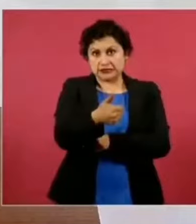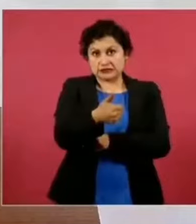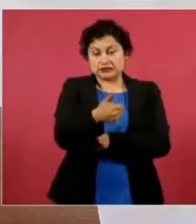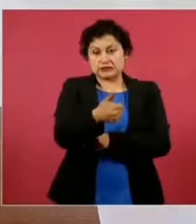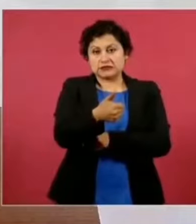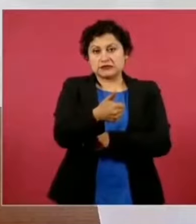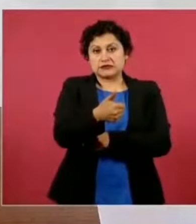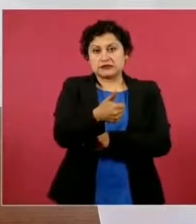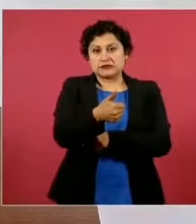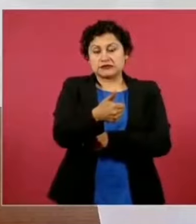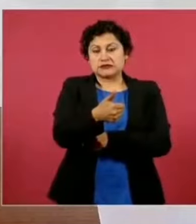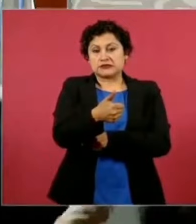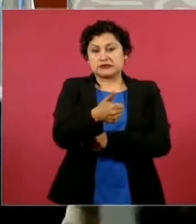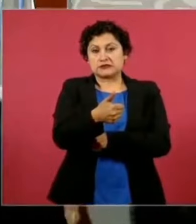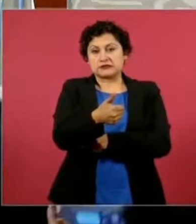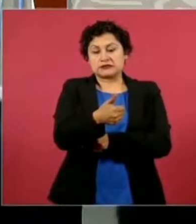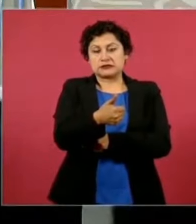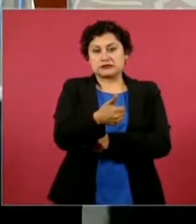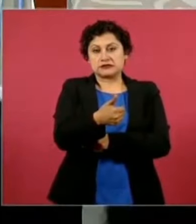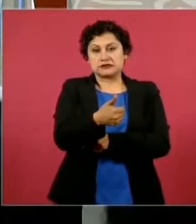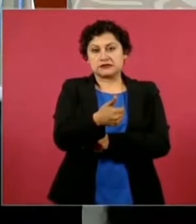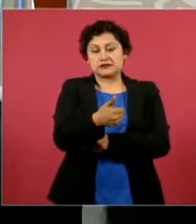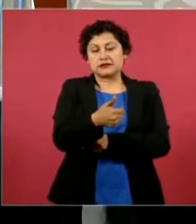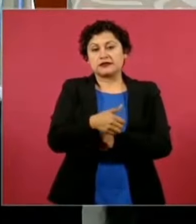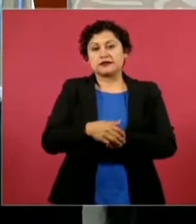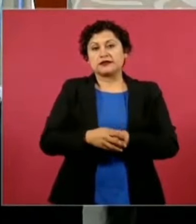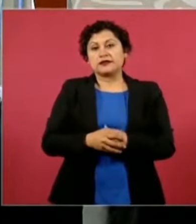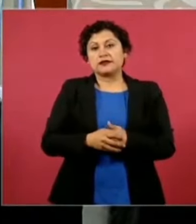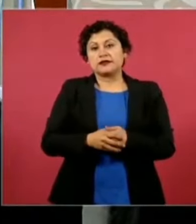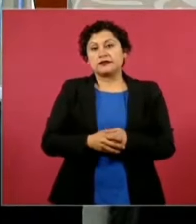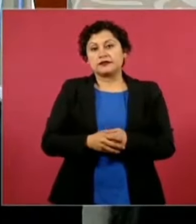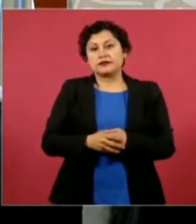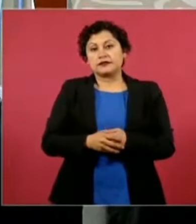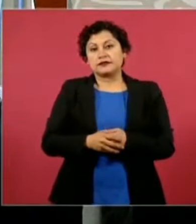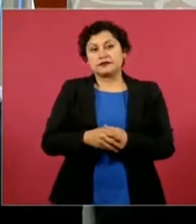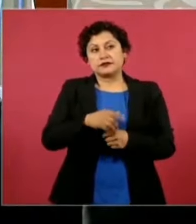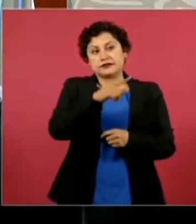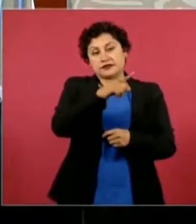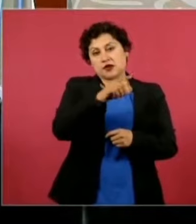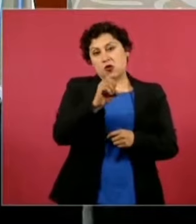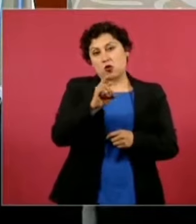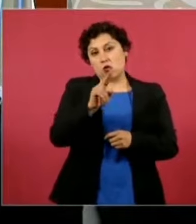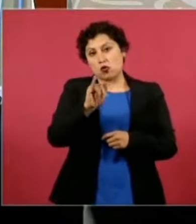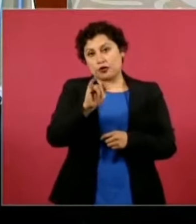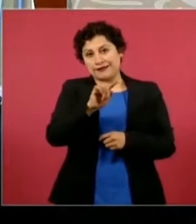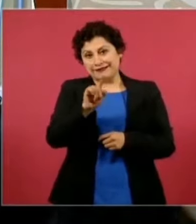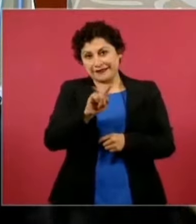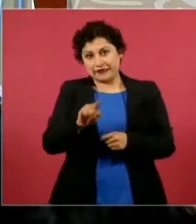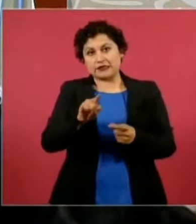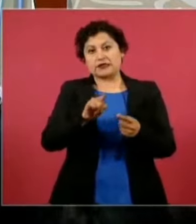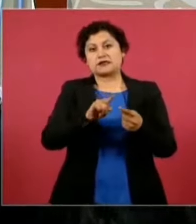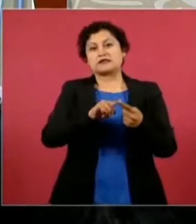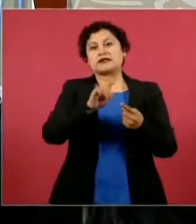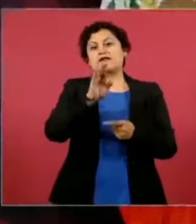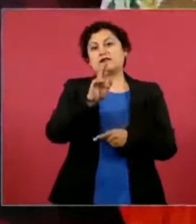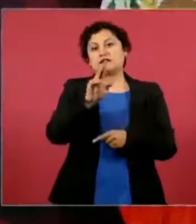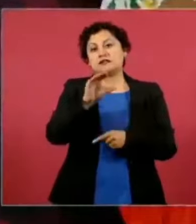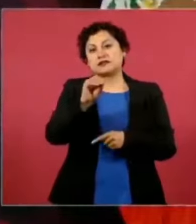los